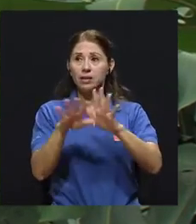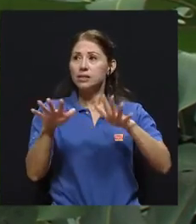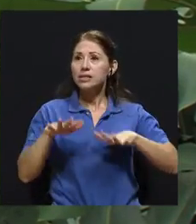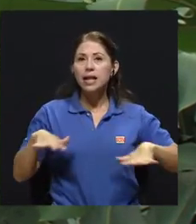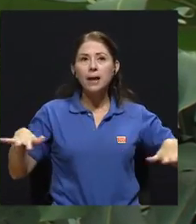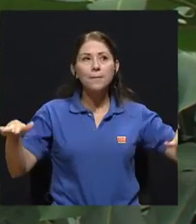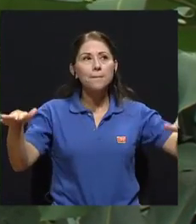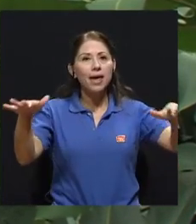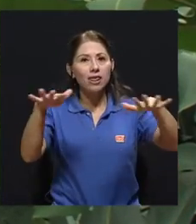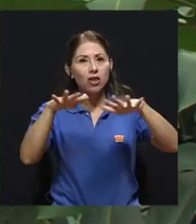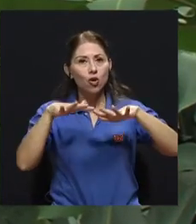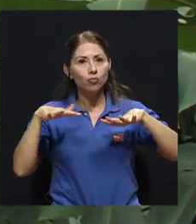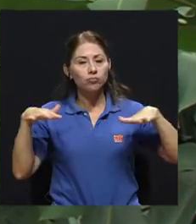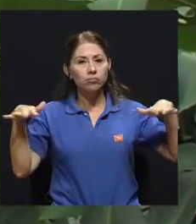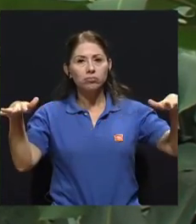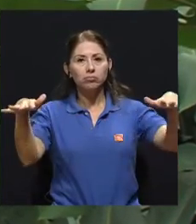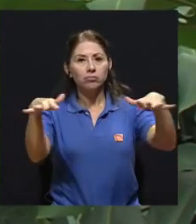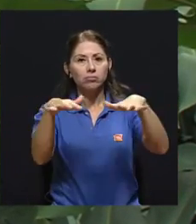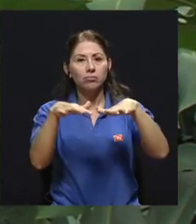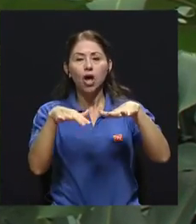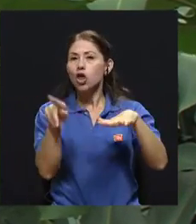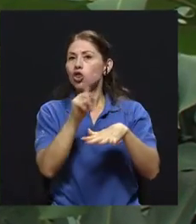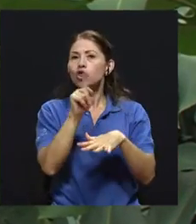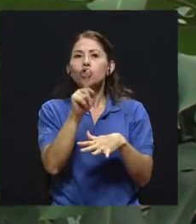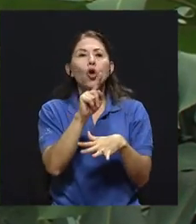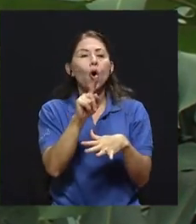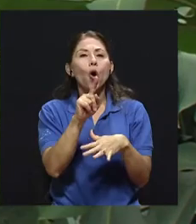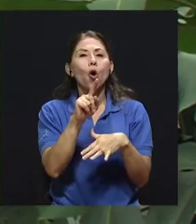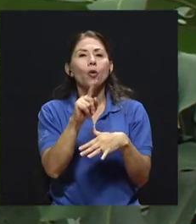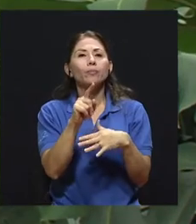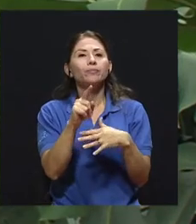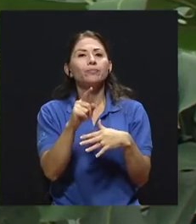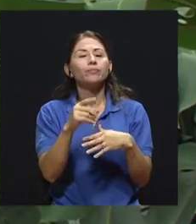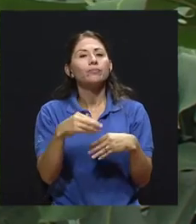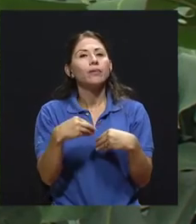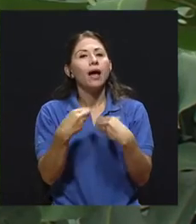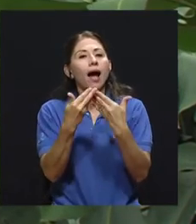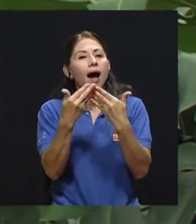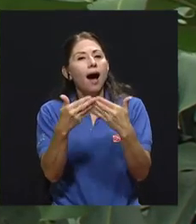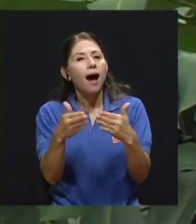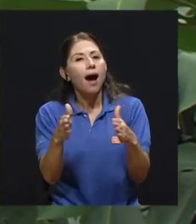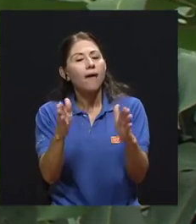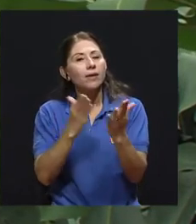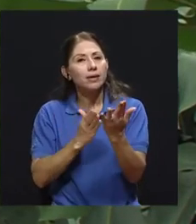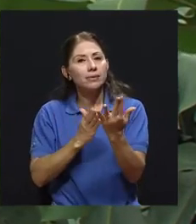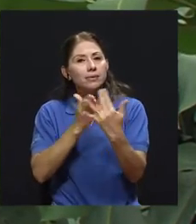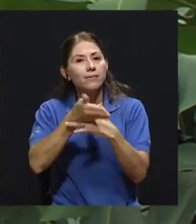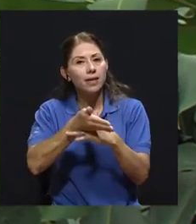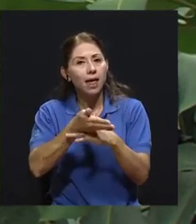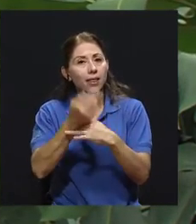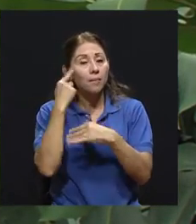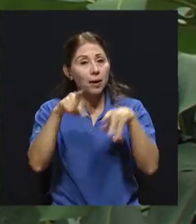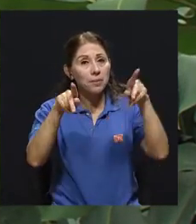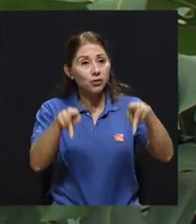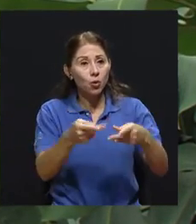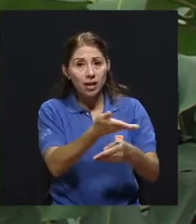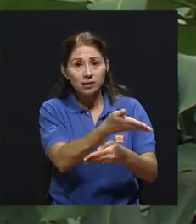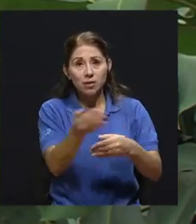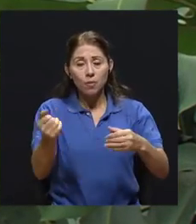por sí, por exclusión, no facilita la inclusión de personas en esta condición,